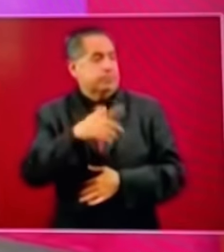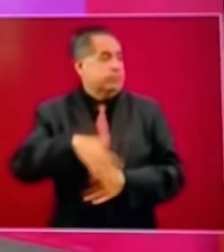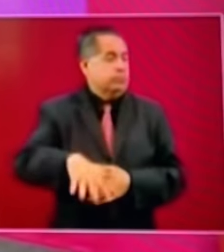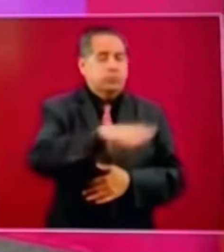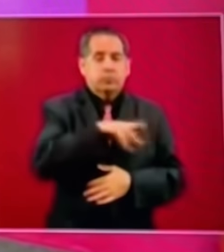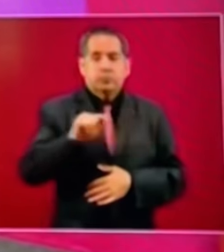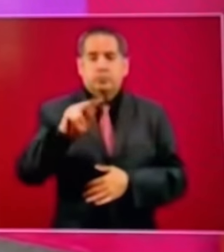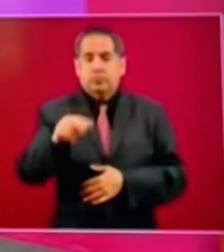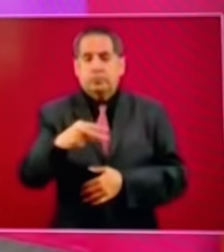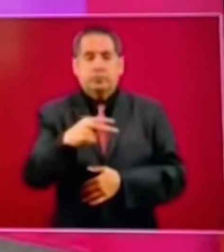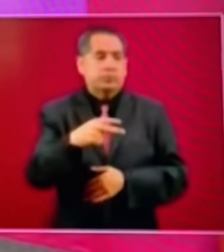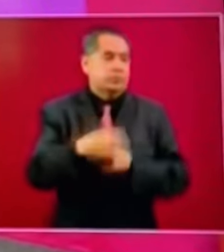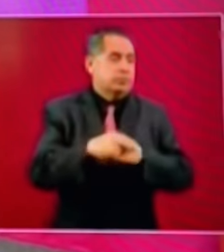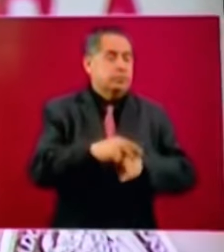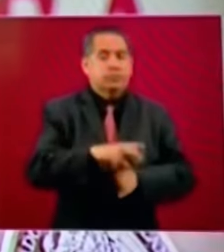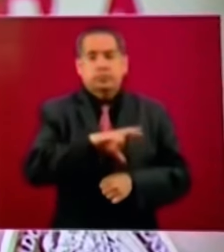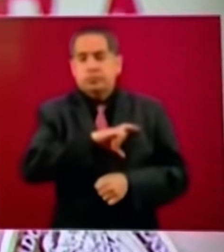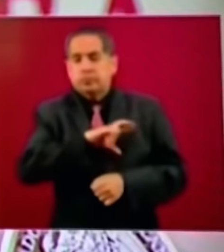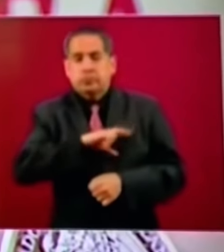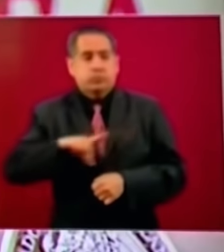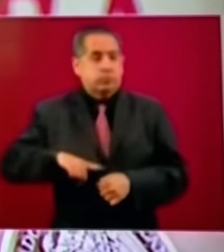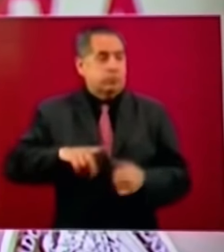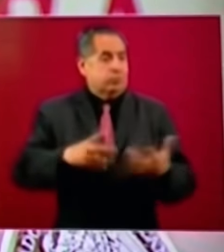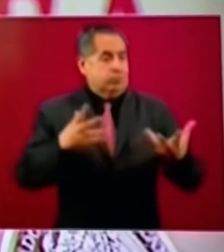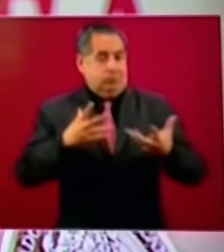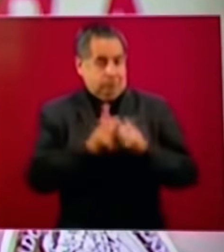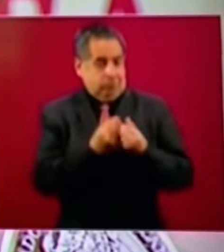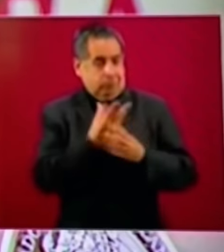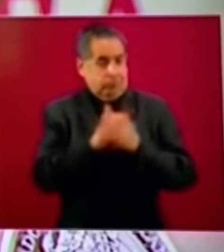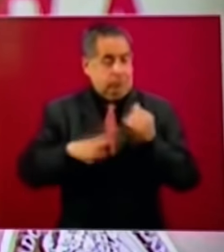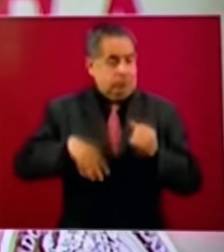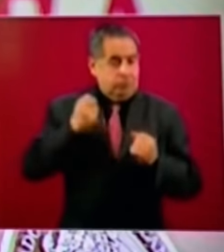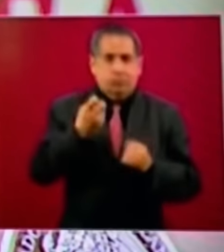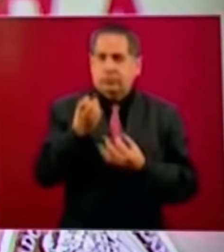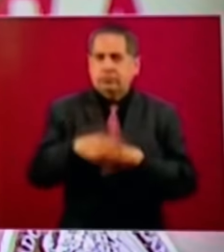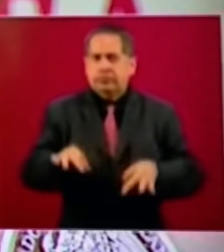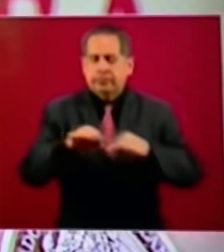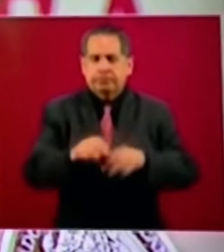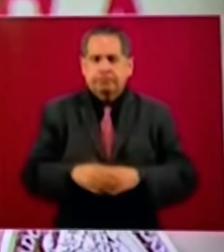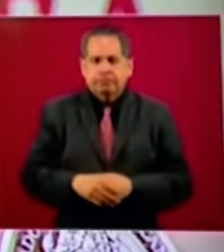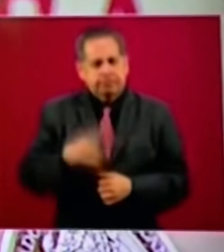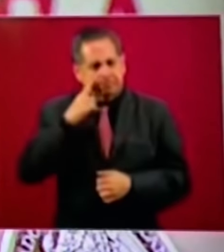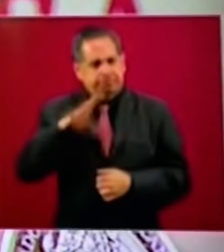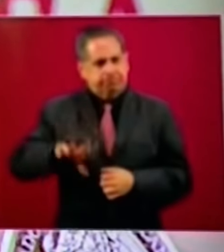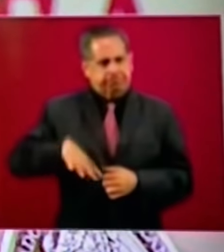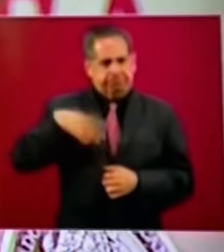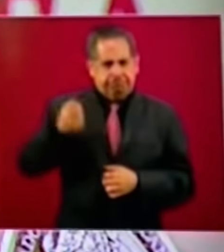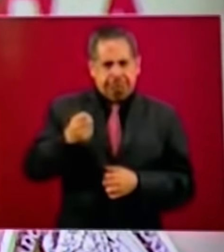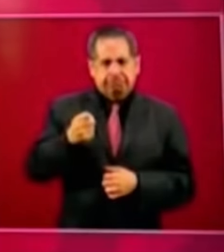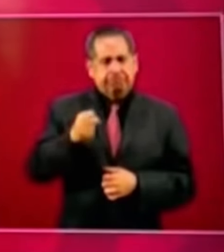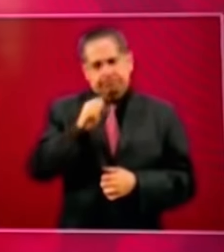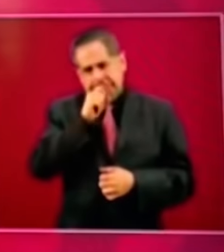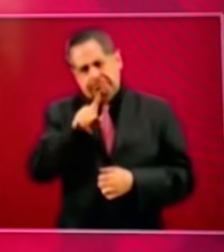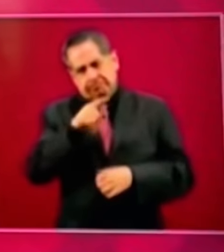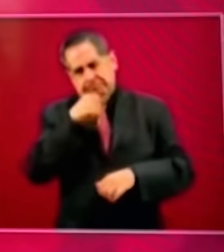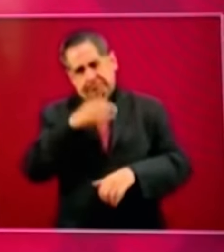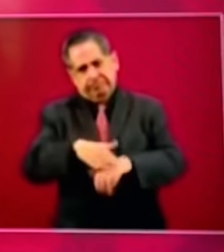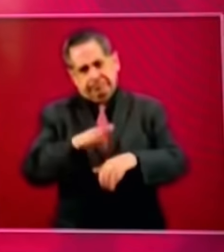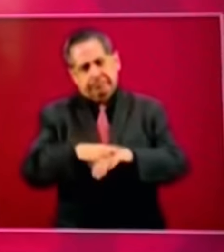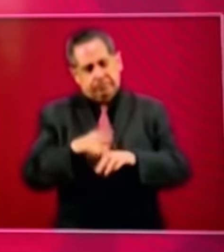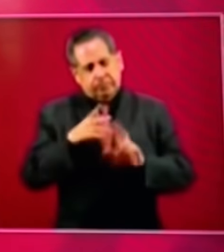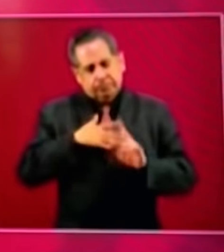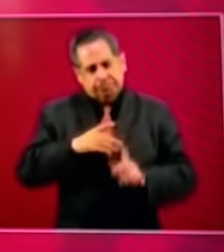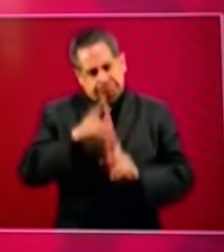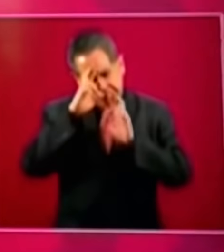pública y privada en México es tan importante hablando de esfuerzos de la manera más humilde también quiero